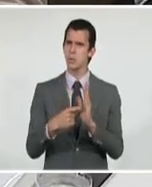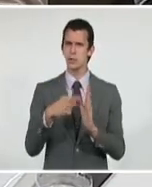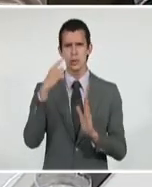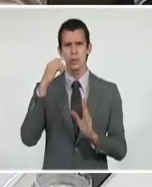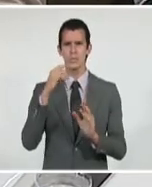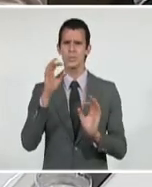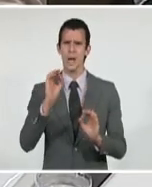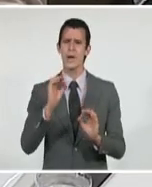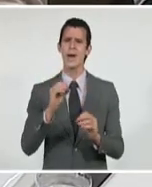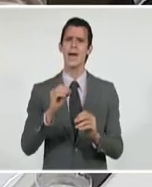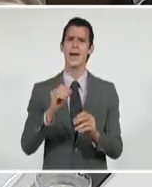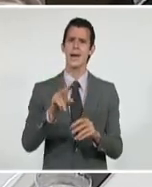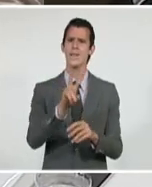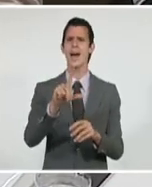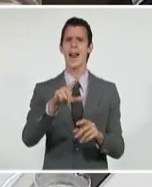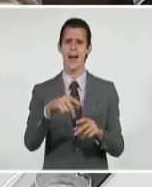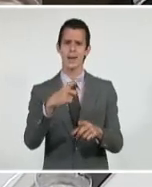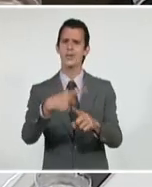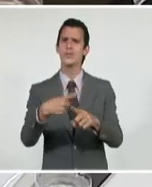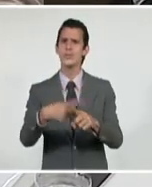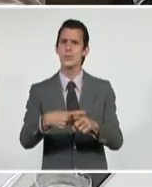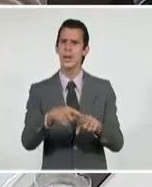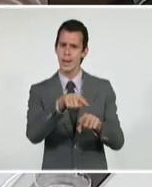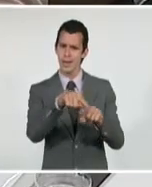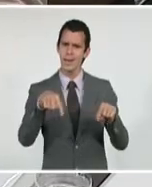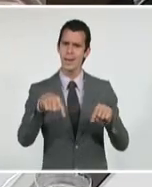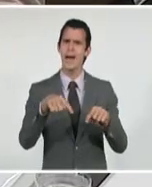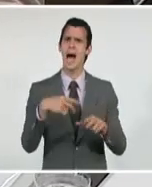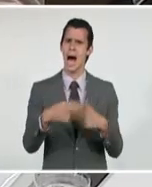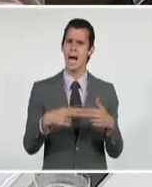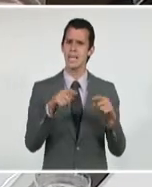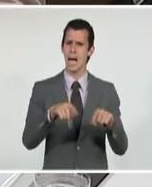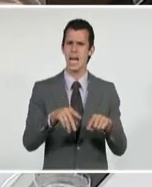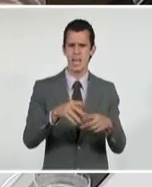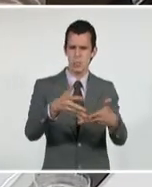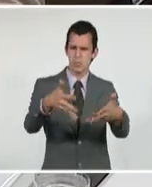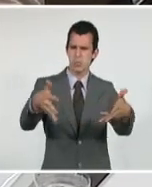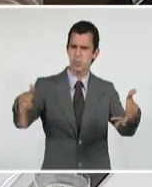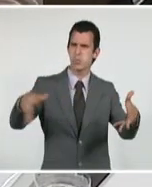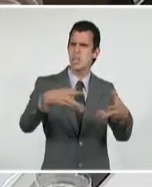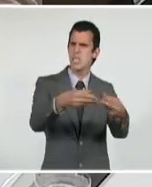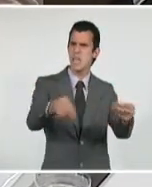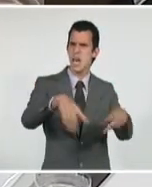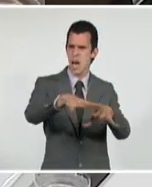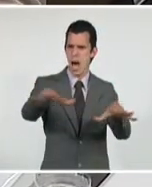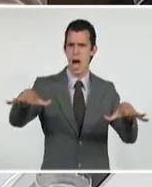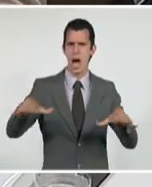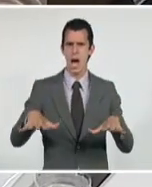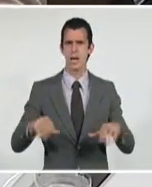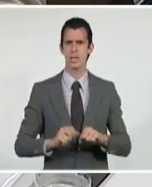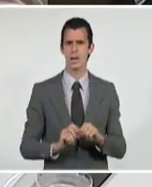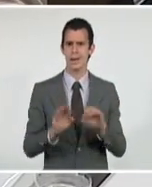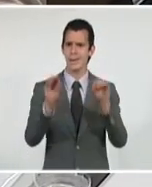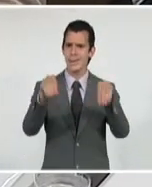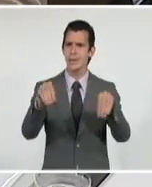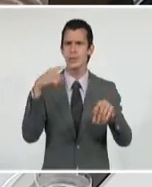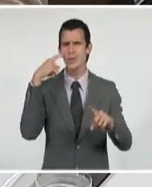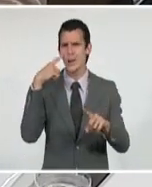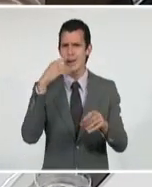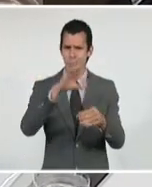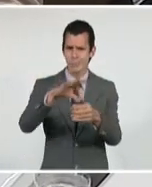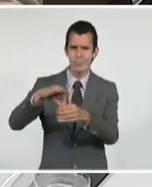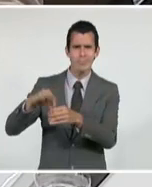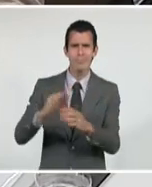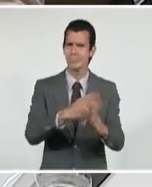un canal que tiene más de 37.000 hectáreas de tierra, con 23 formas productivas, con